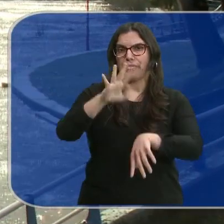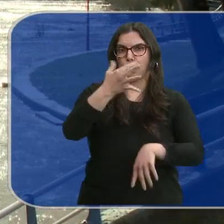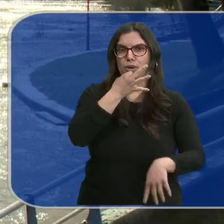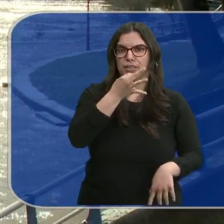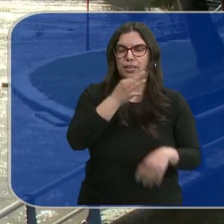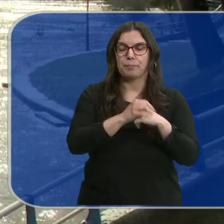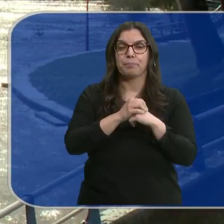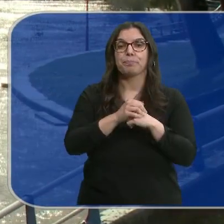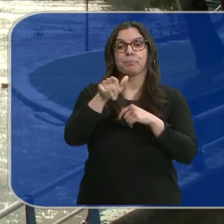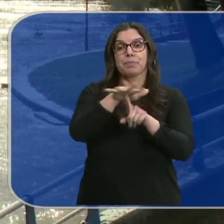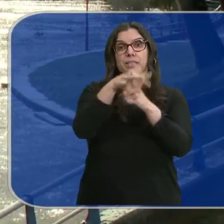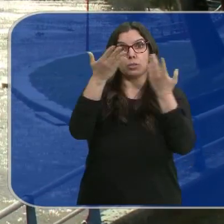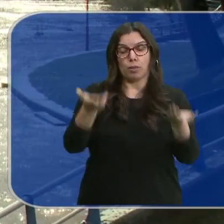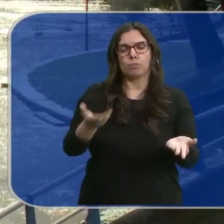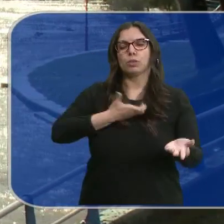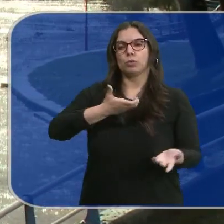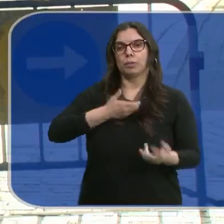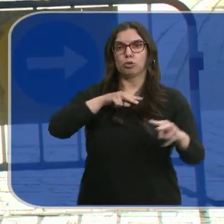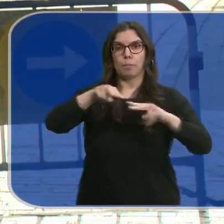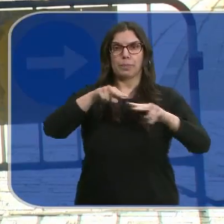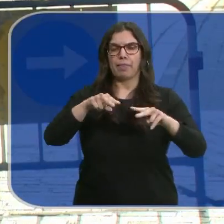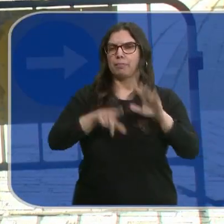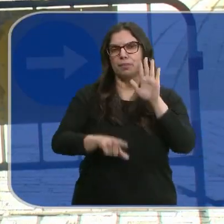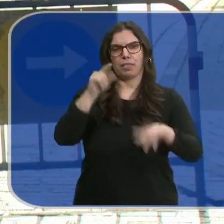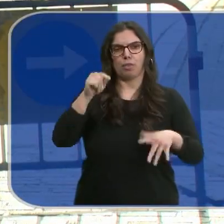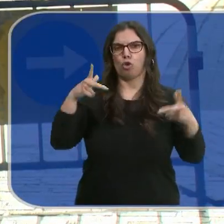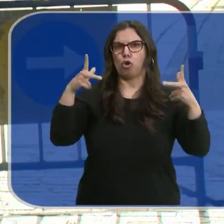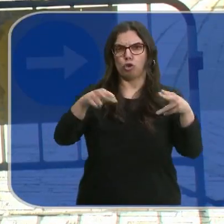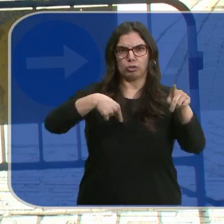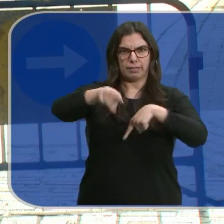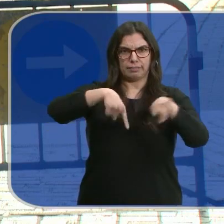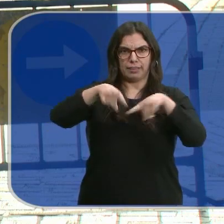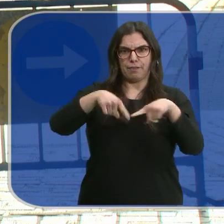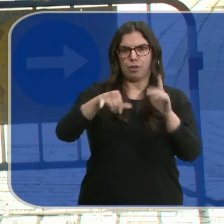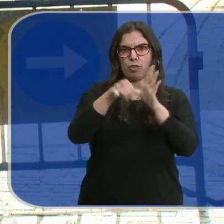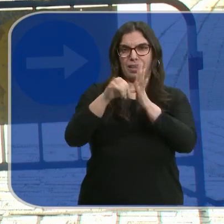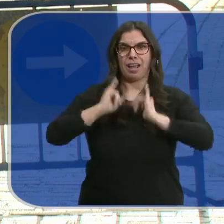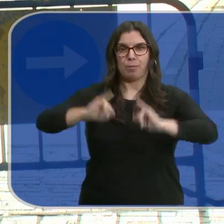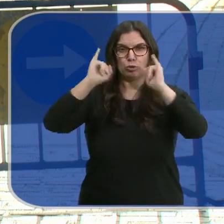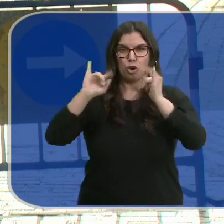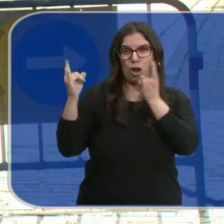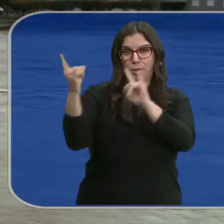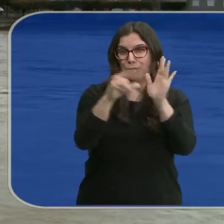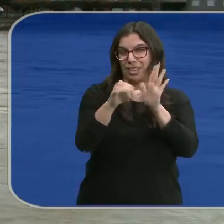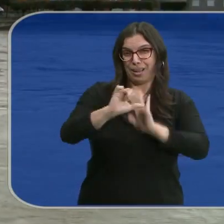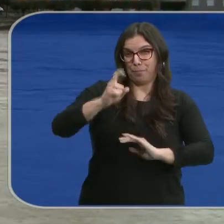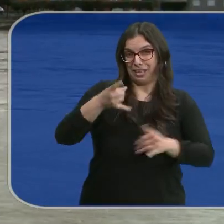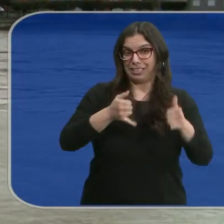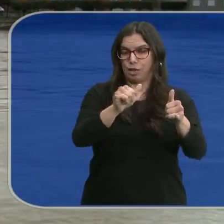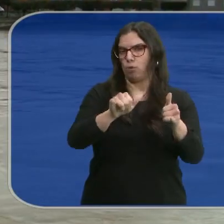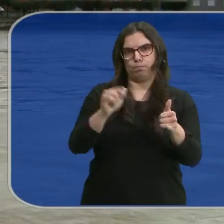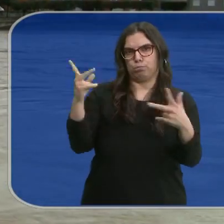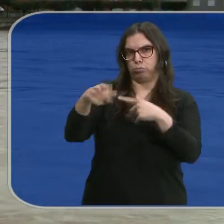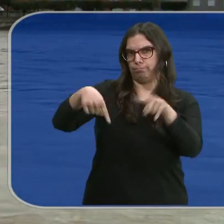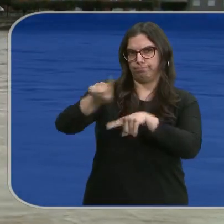de la tarde. Con esta situación el Ayuntamiento de Miranda de Ebro ha decidido cortar al tráfico el paseo de la Arboleda, el más próximo al